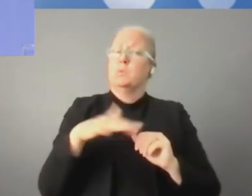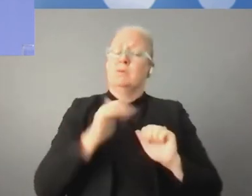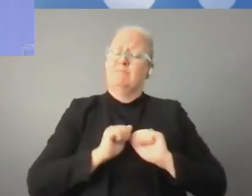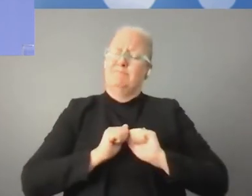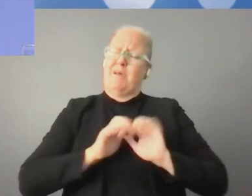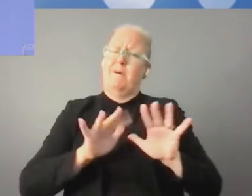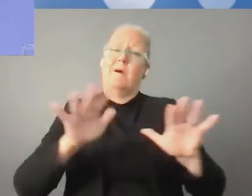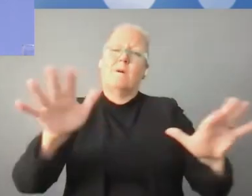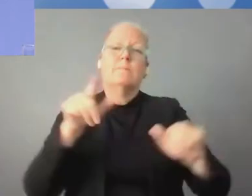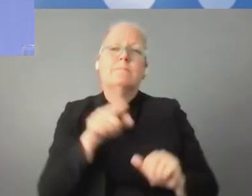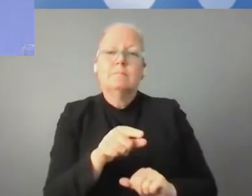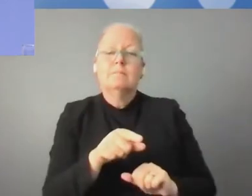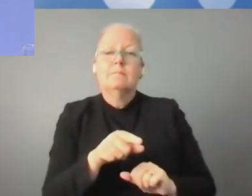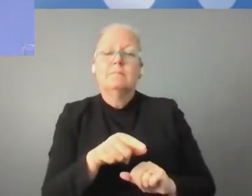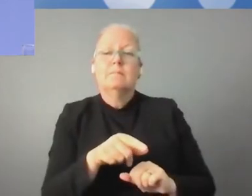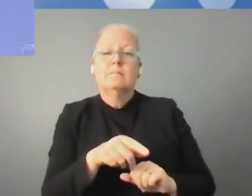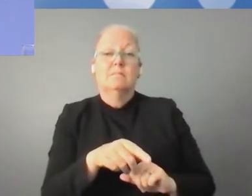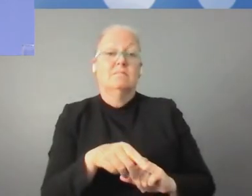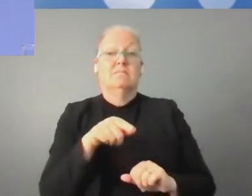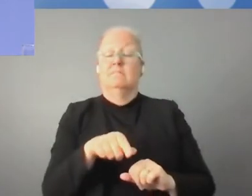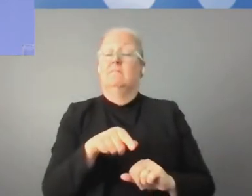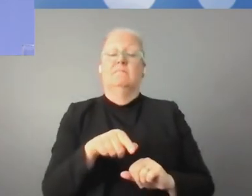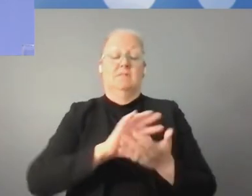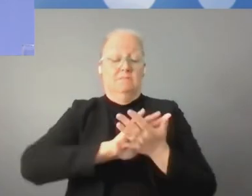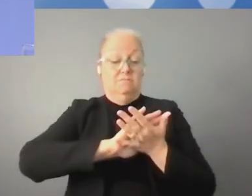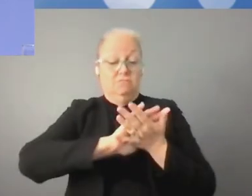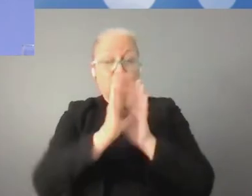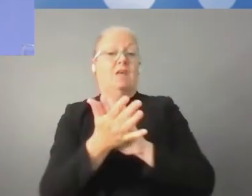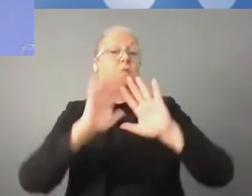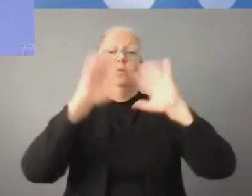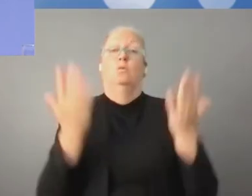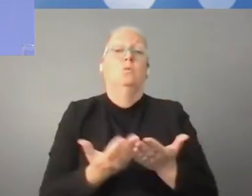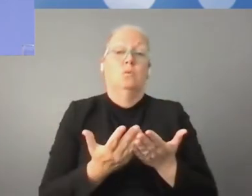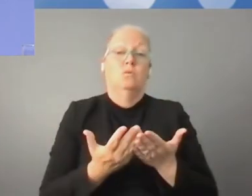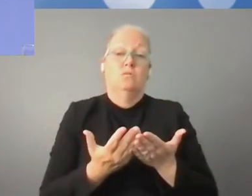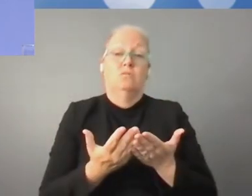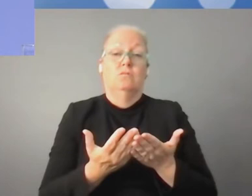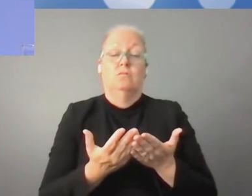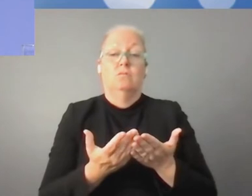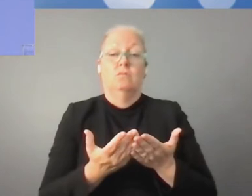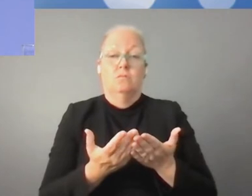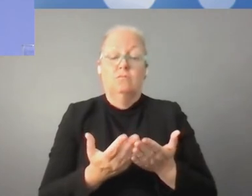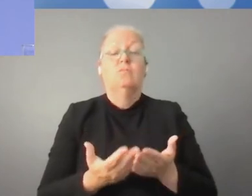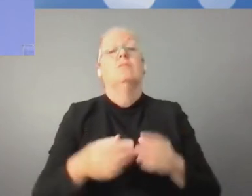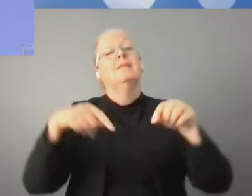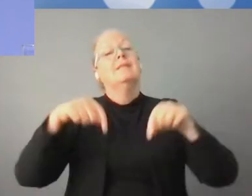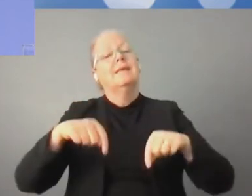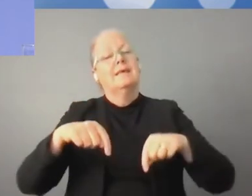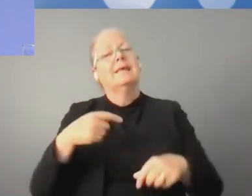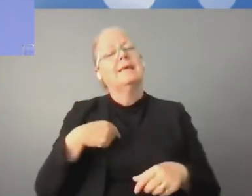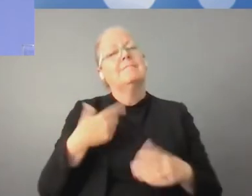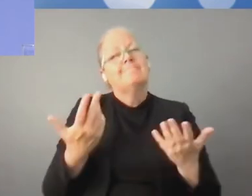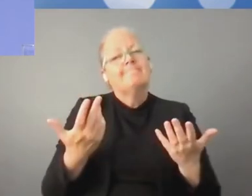común que ha cambiado el mundo. Y ahora mismo lo que tenemos que hacer es afrontar los grandes problemas.